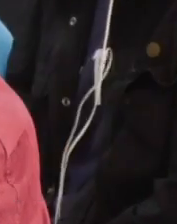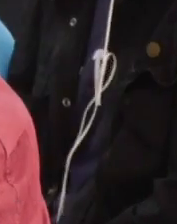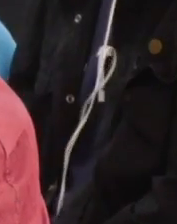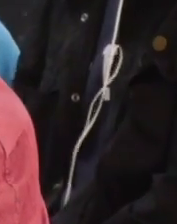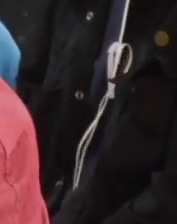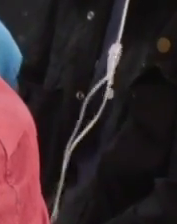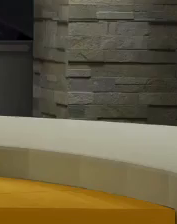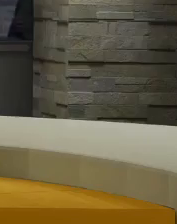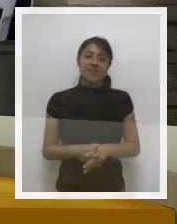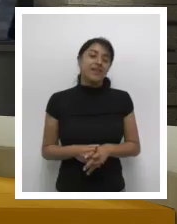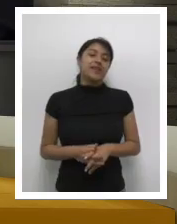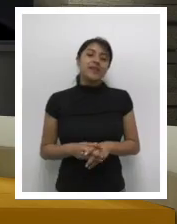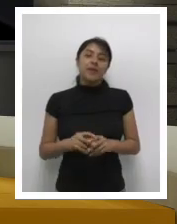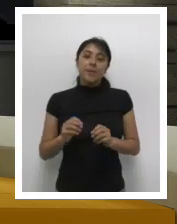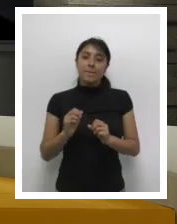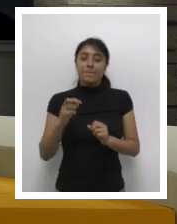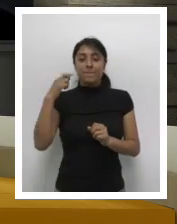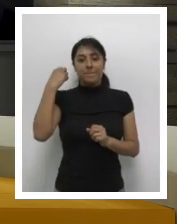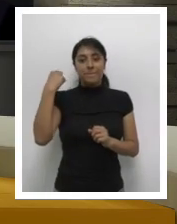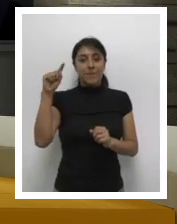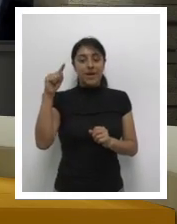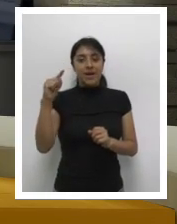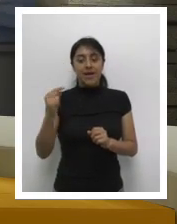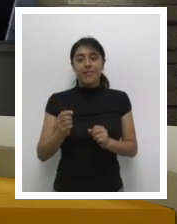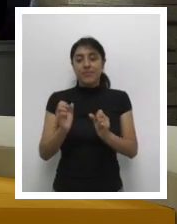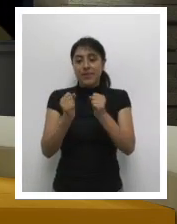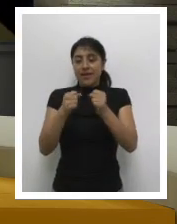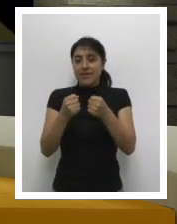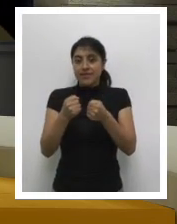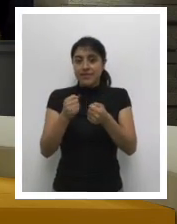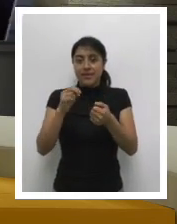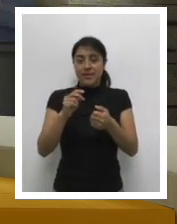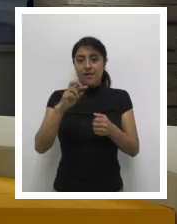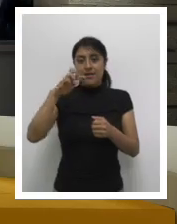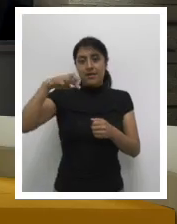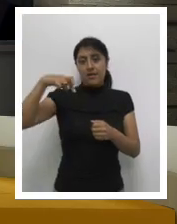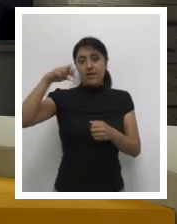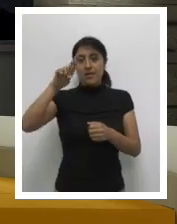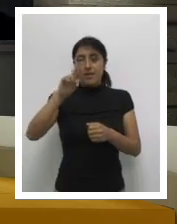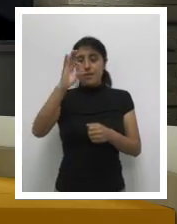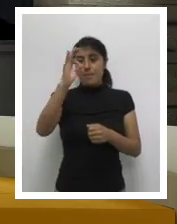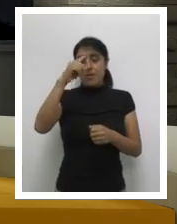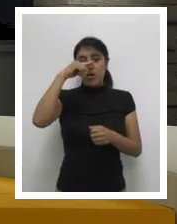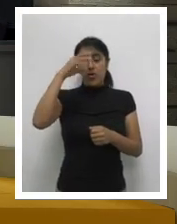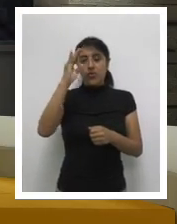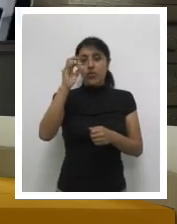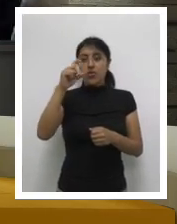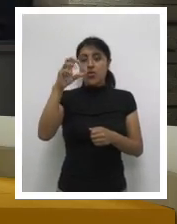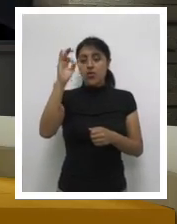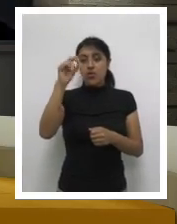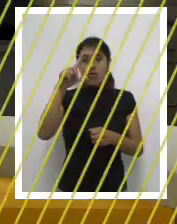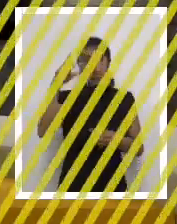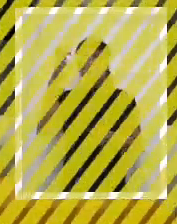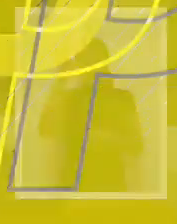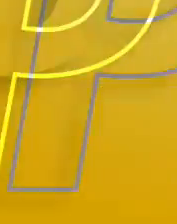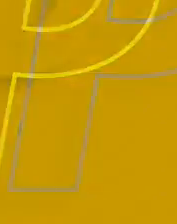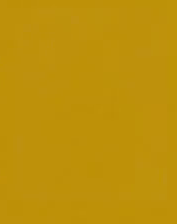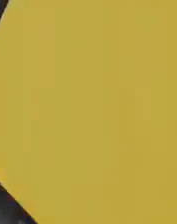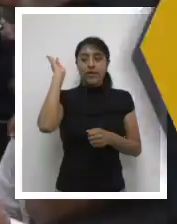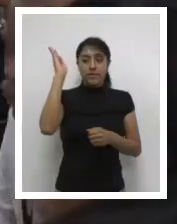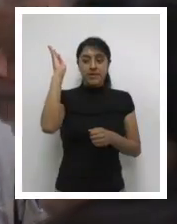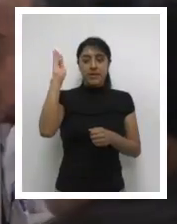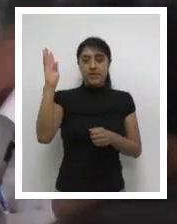Calderón. Y precisamente para cumplir este protocolo de atención se hace importante la capacitación al personal y